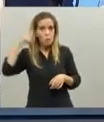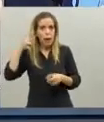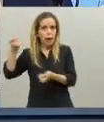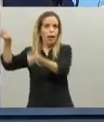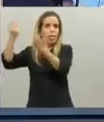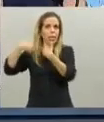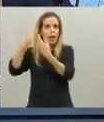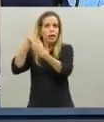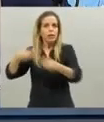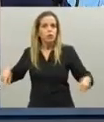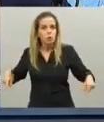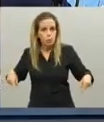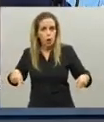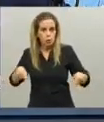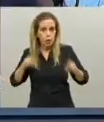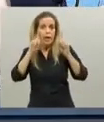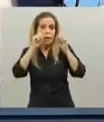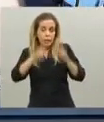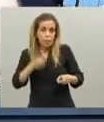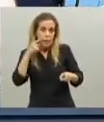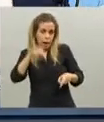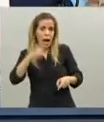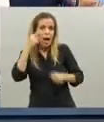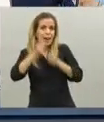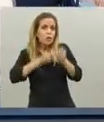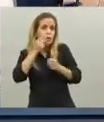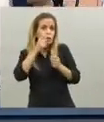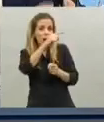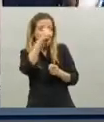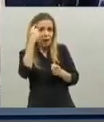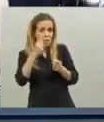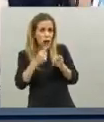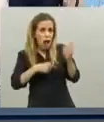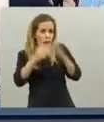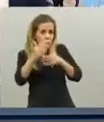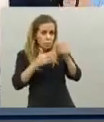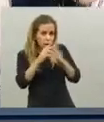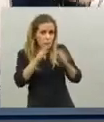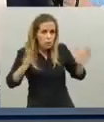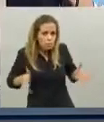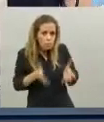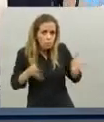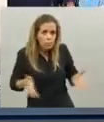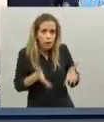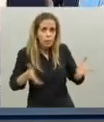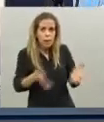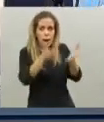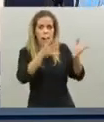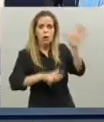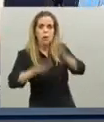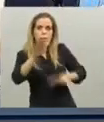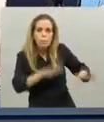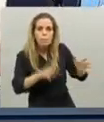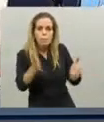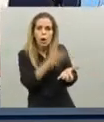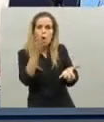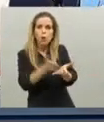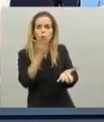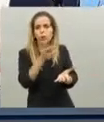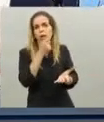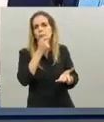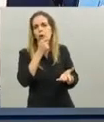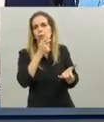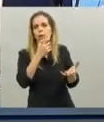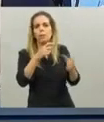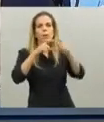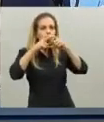se desarrolle también la industria nacional que venía con muchos problemas de la etapa anterior para que agarre impulso y pueda producir estuvimos el otro